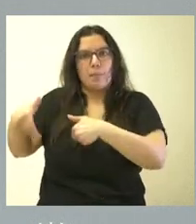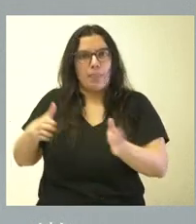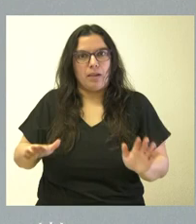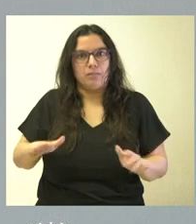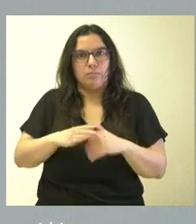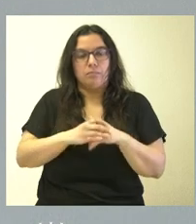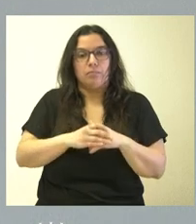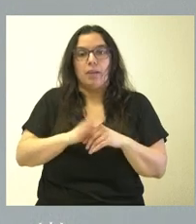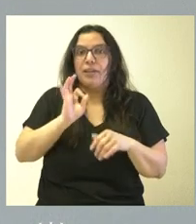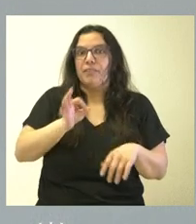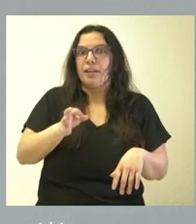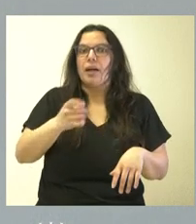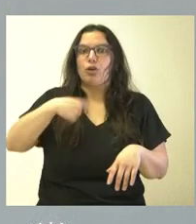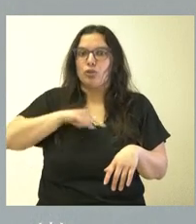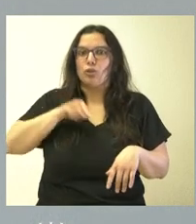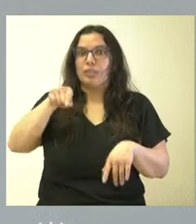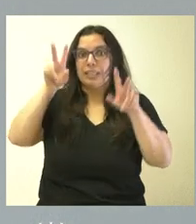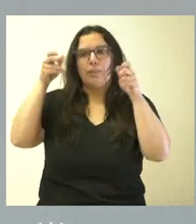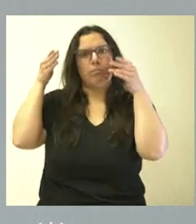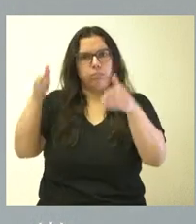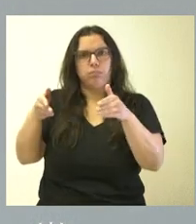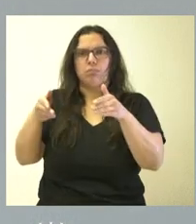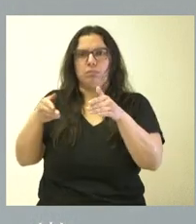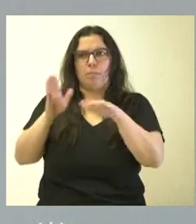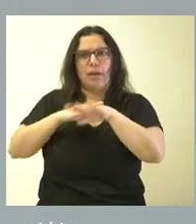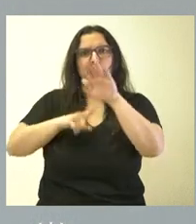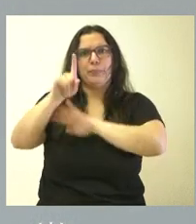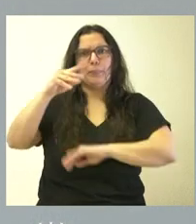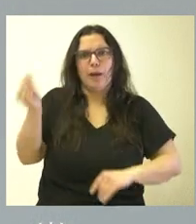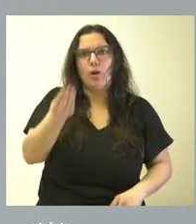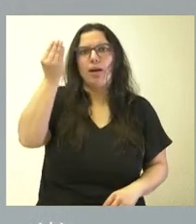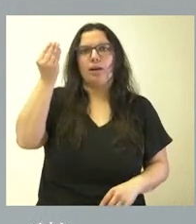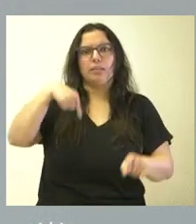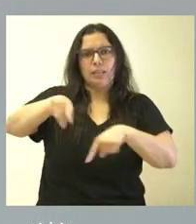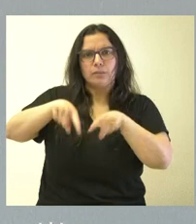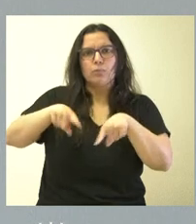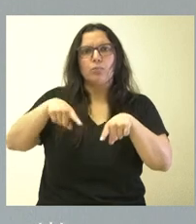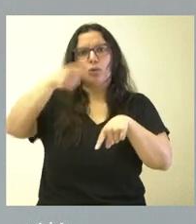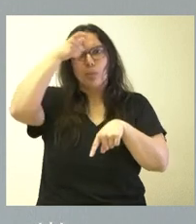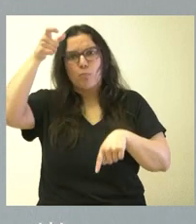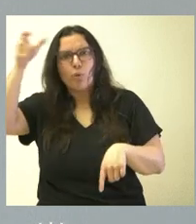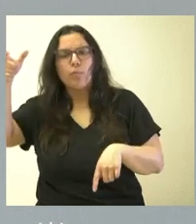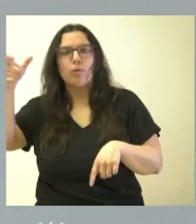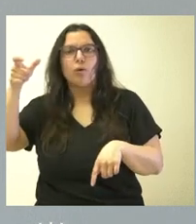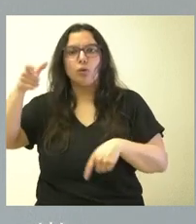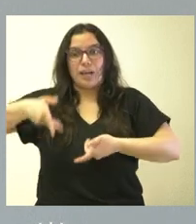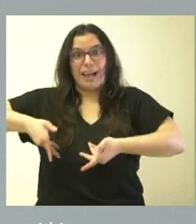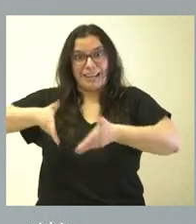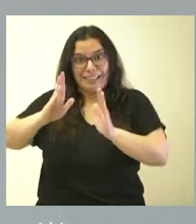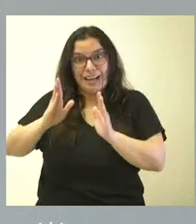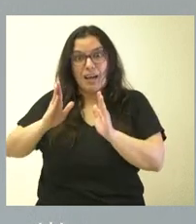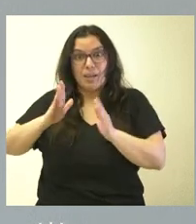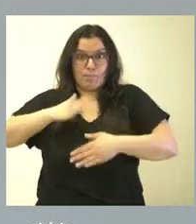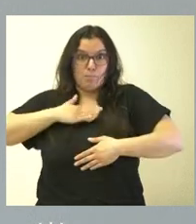sí que es verdad que seguiremos incidiendo en ese aspecto de mejorar el transporte rural por carretera que nos